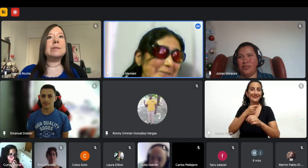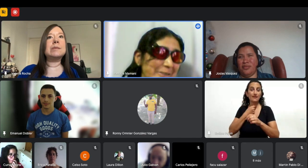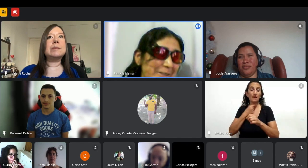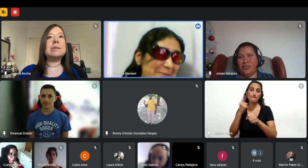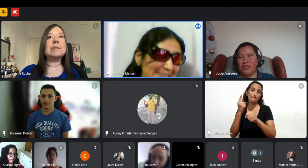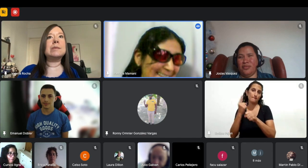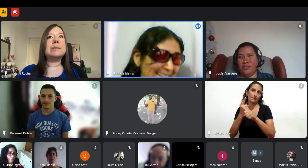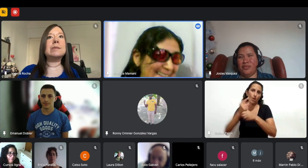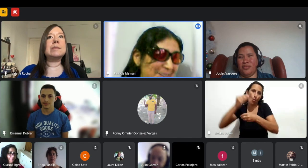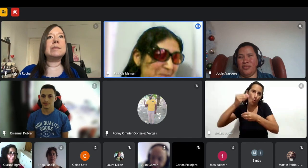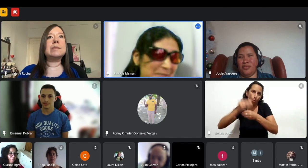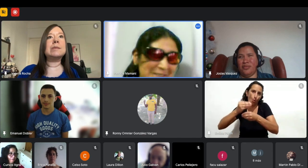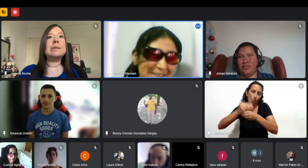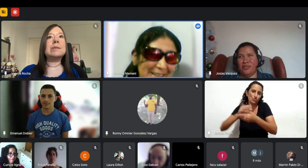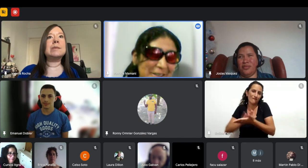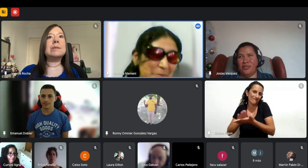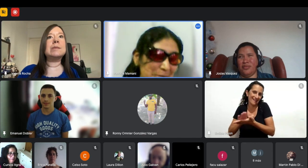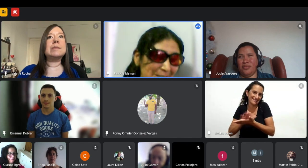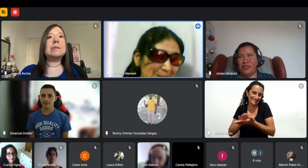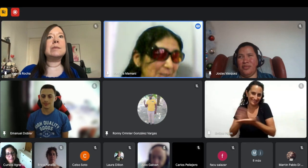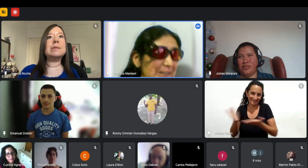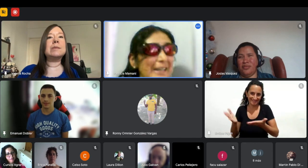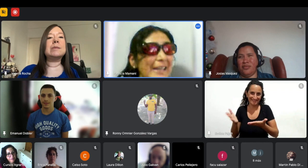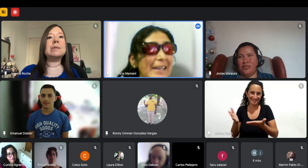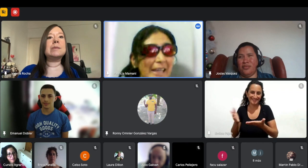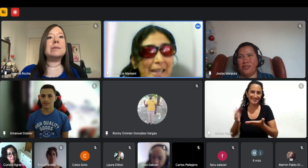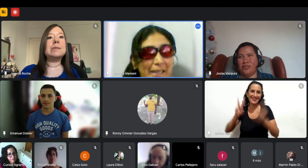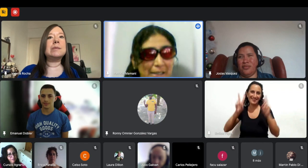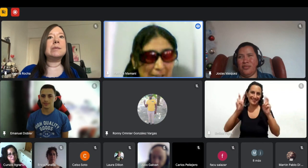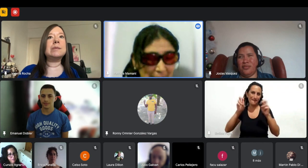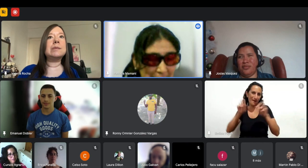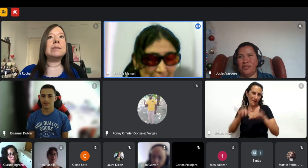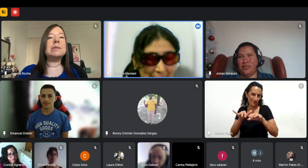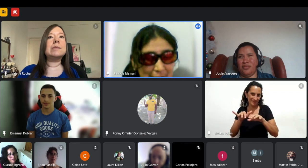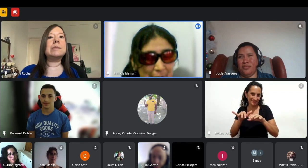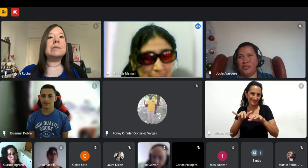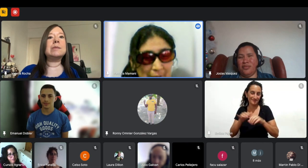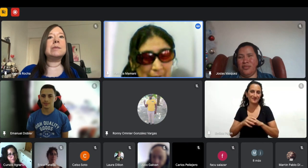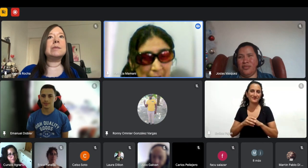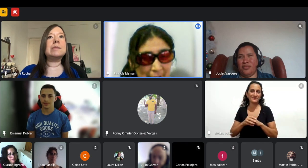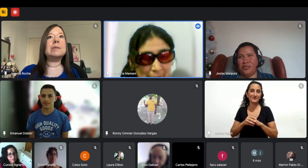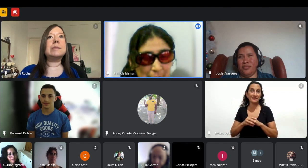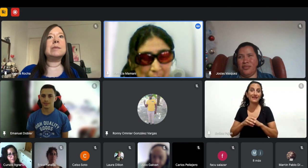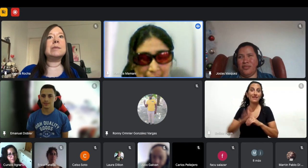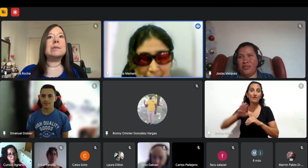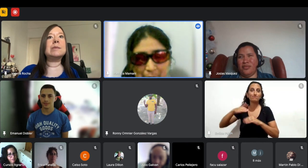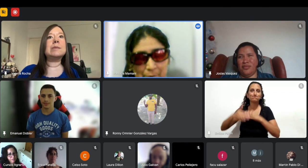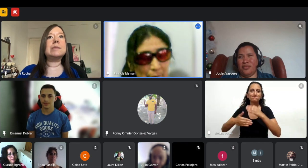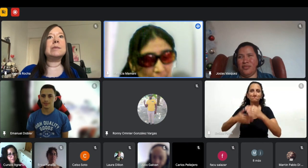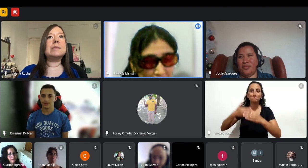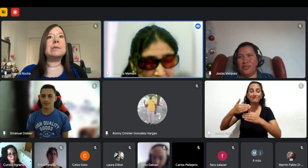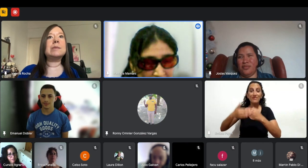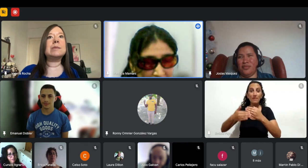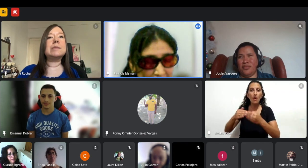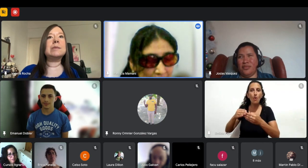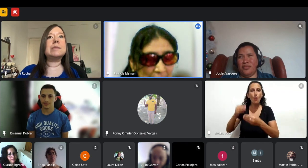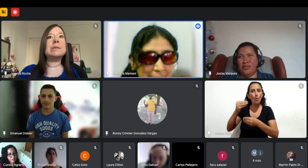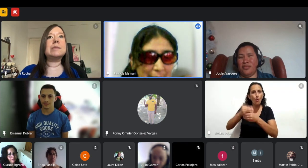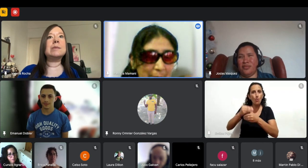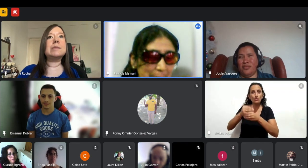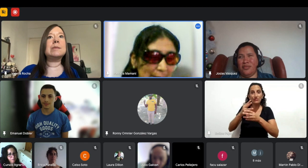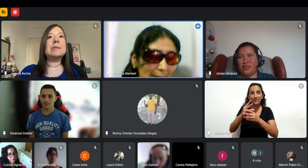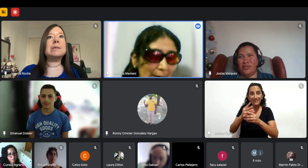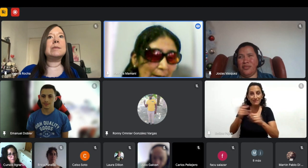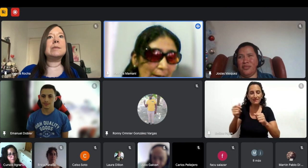básico obviamente de computación y así como termina ese curso básico fueron unos meses